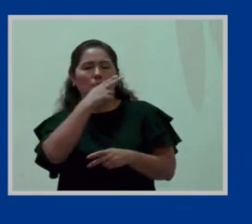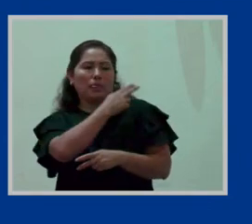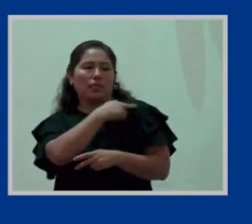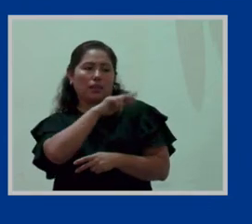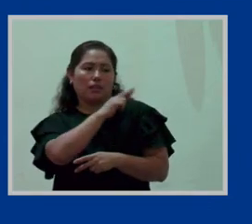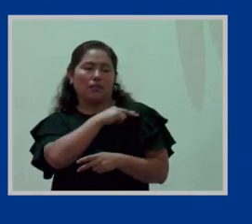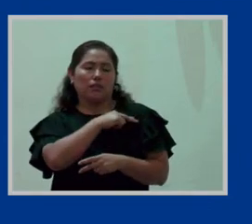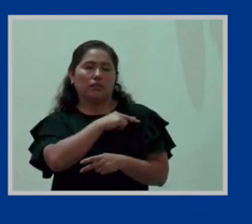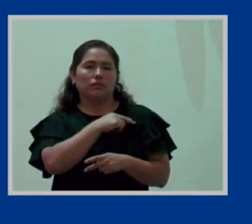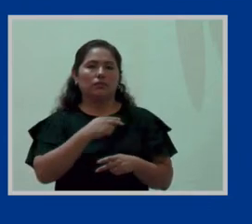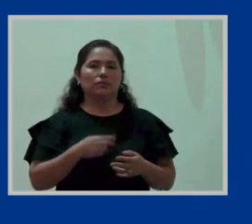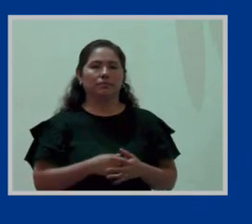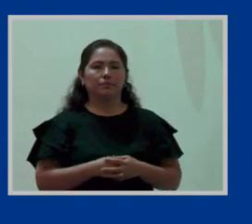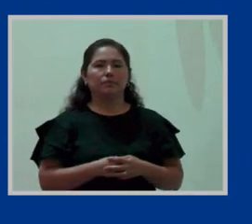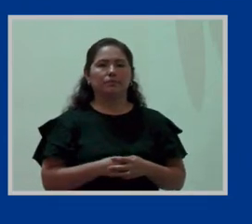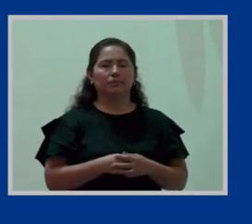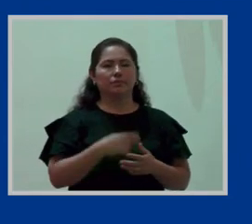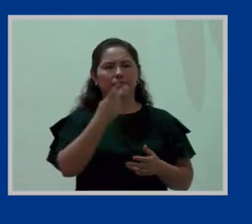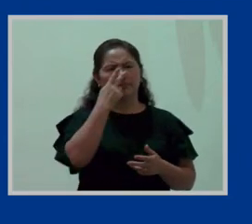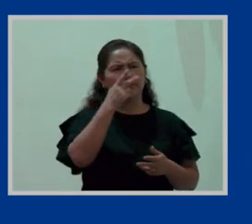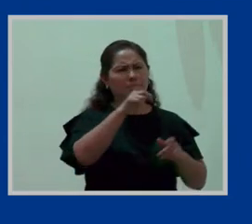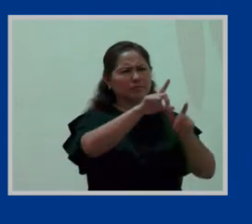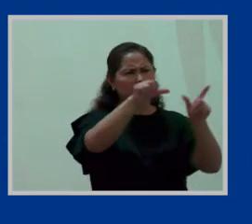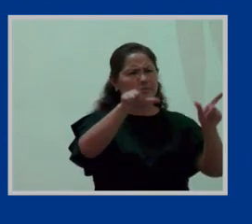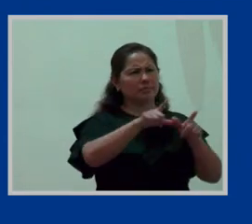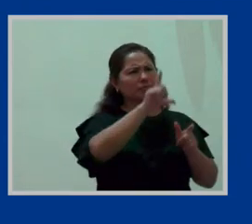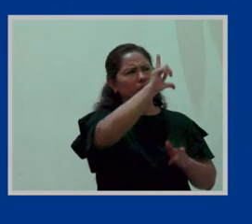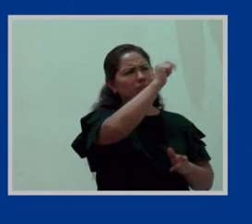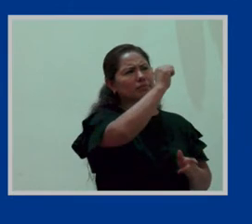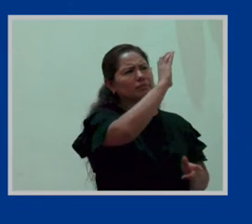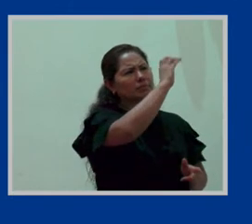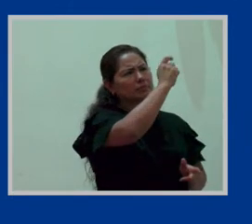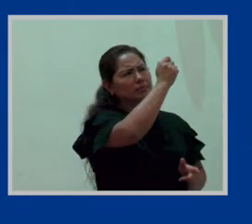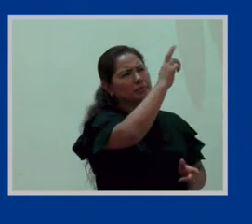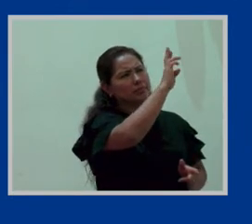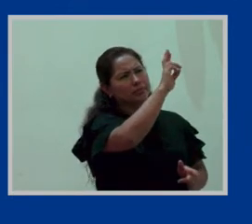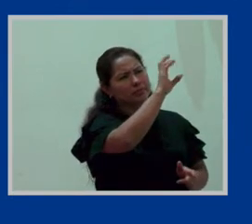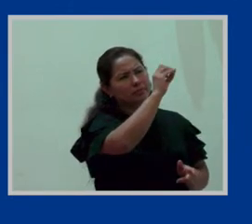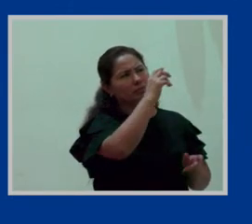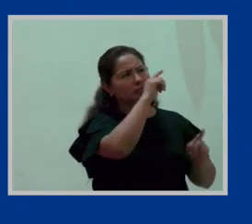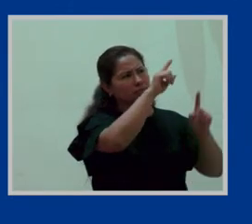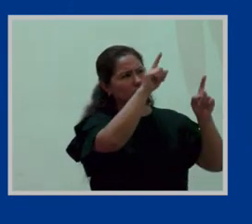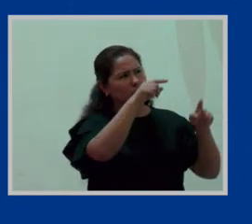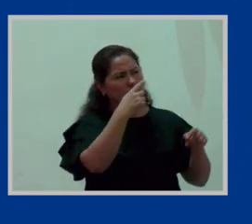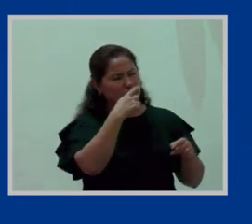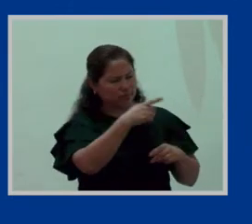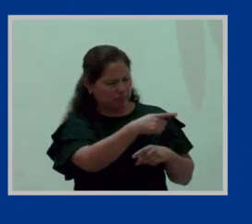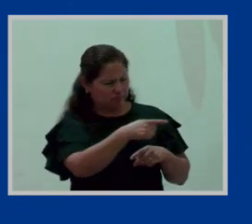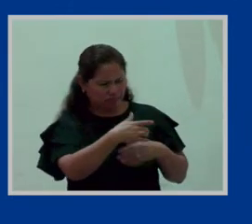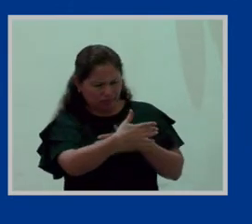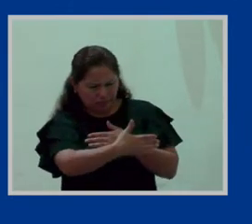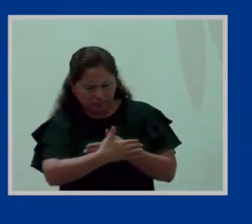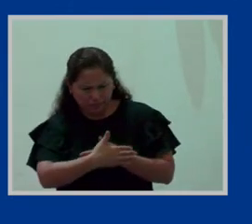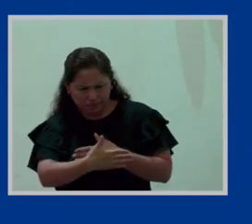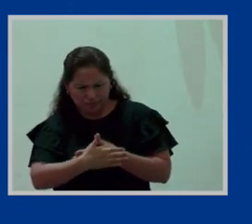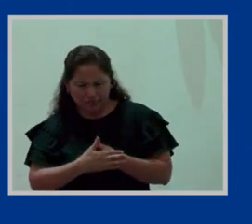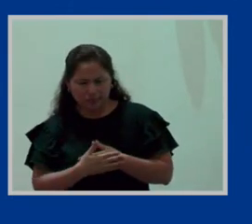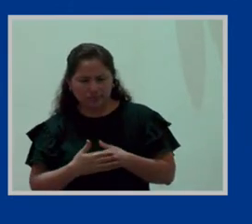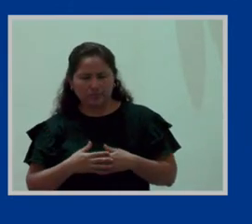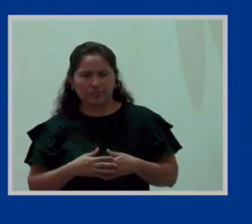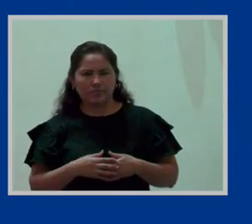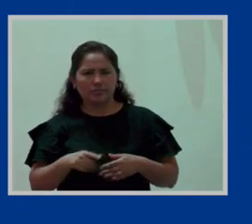nos condujo a su lactario. Y su lactario estaba muy cerca del